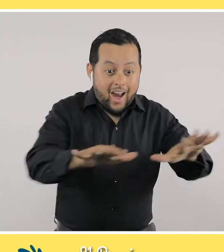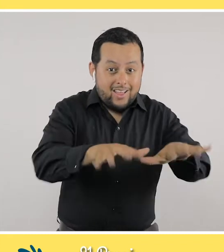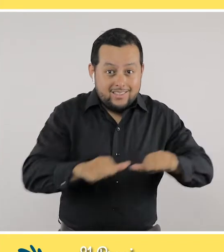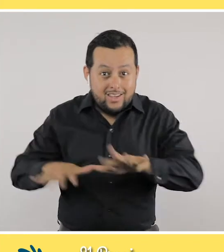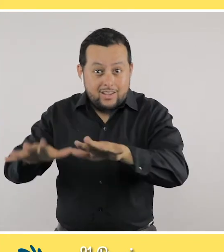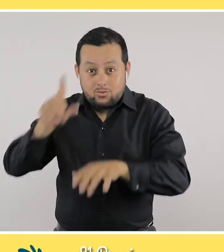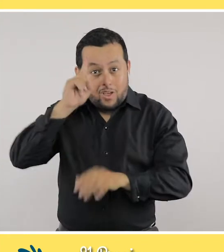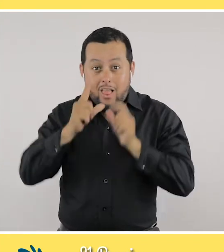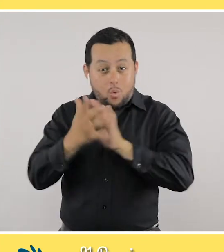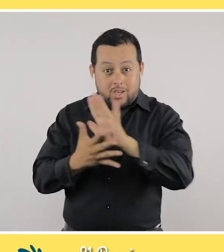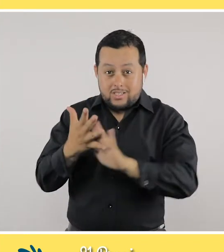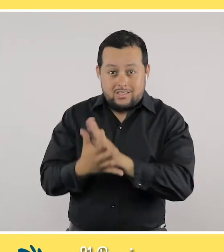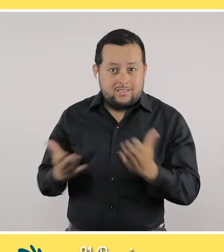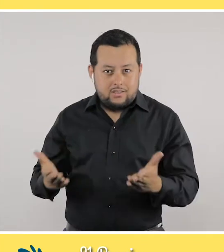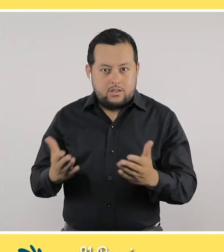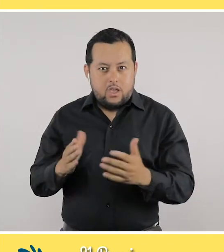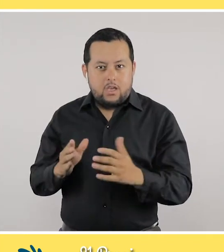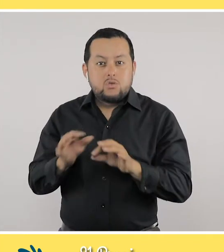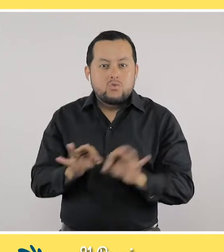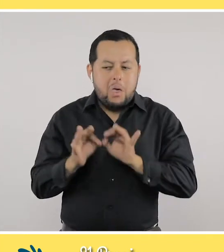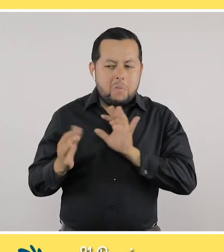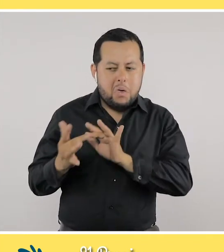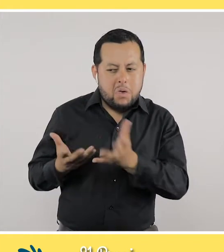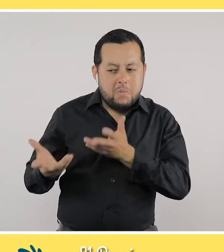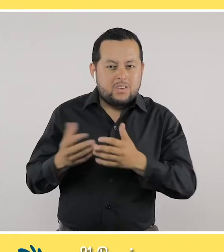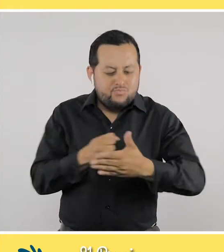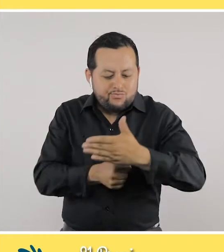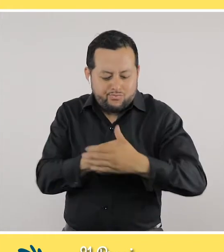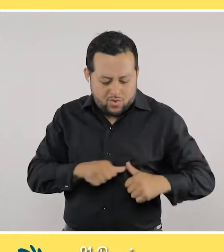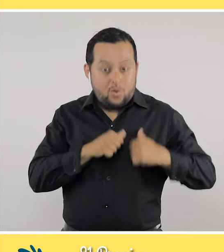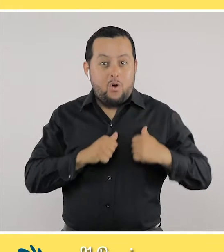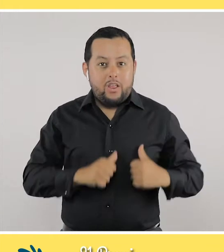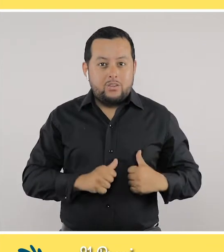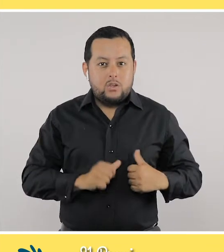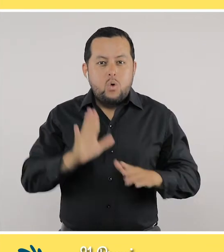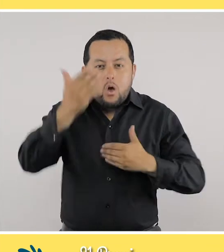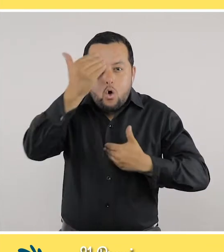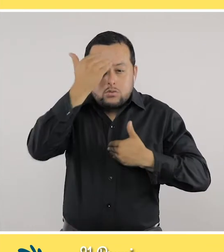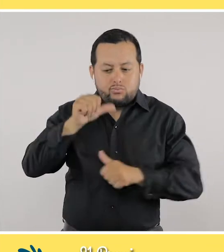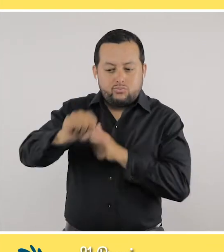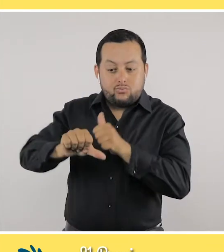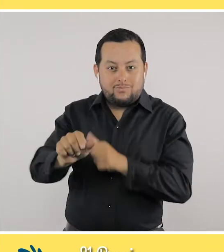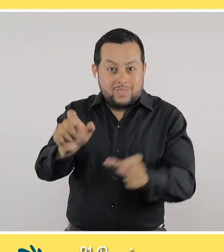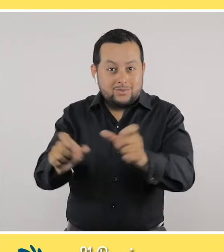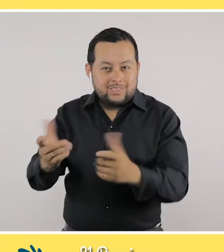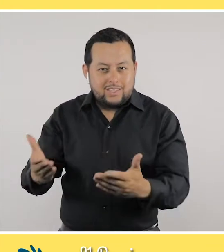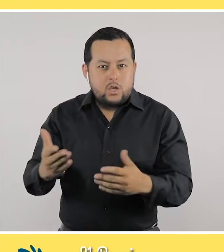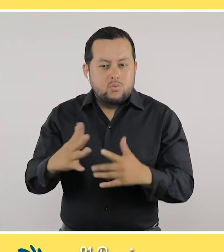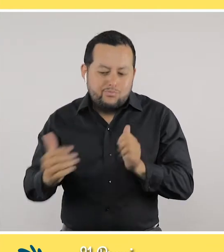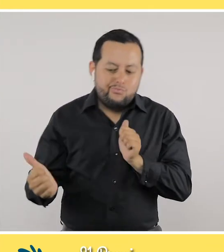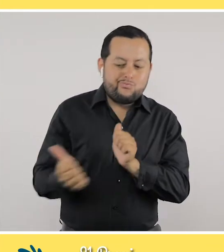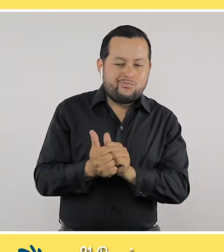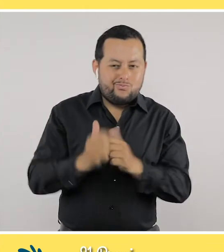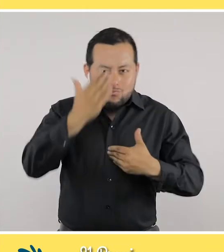lenguaje de señas. Conectarnos con ellos y gestionar desde el corazón, ponernos no solo en los zapatos de ellos, sino también caminar